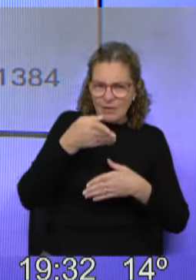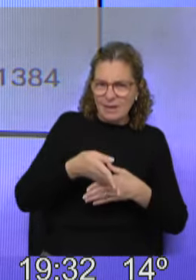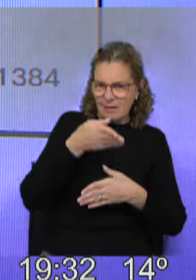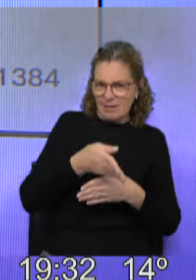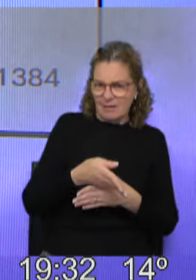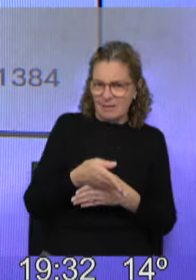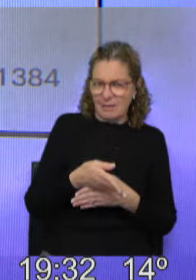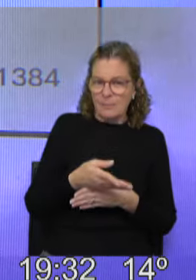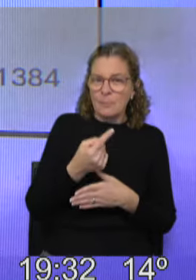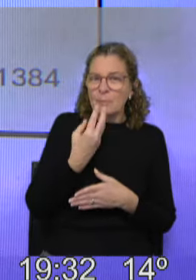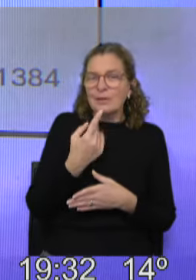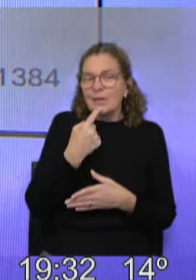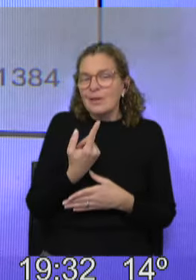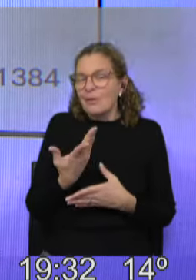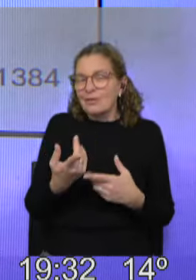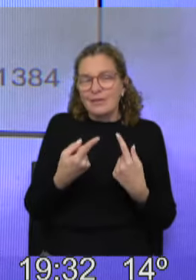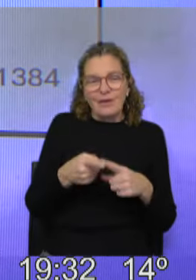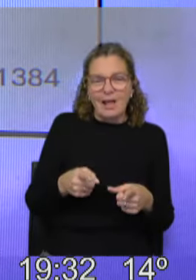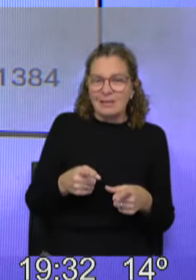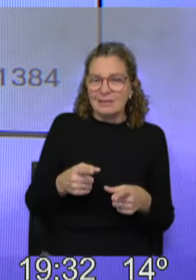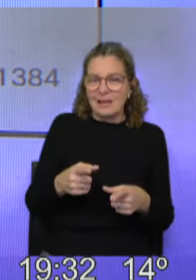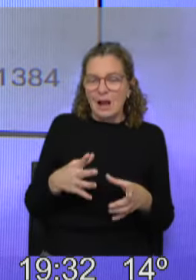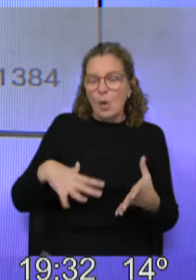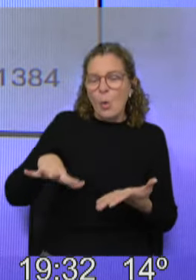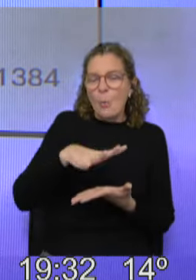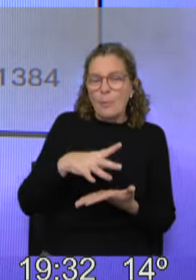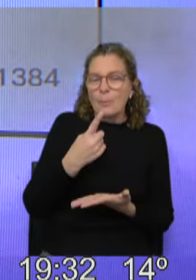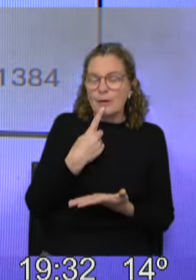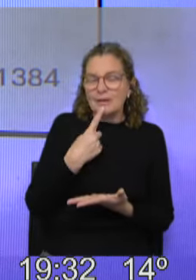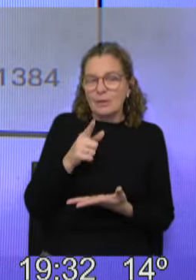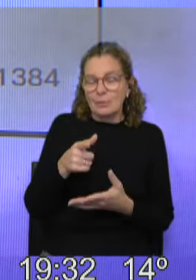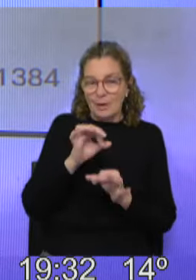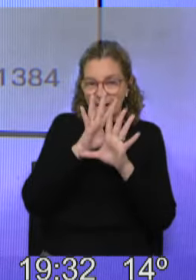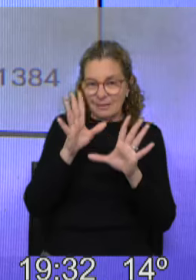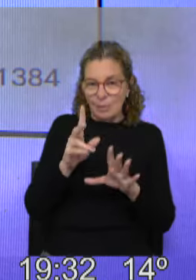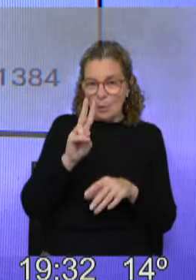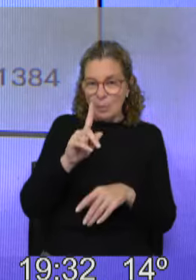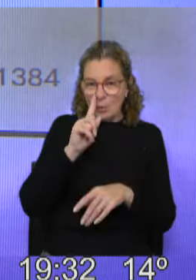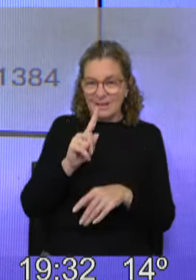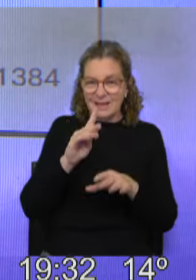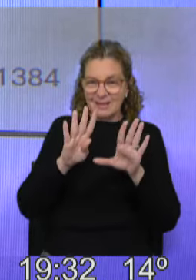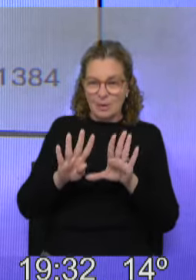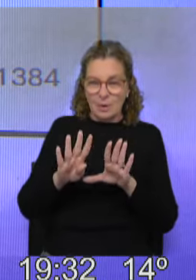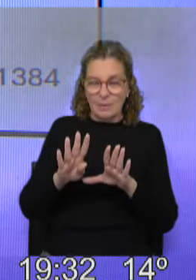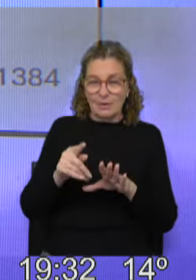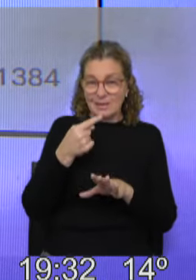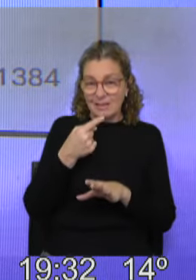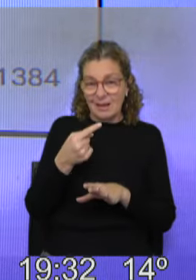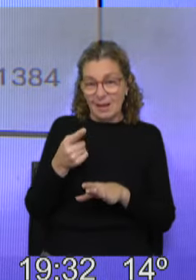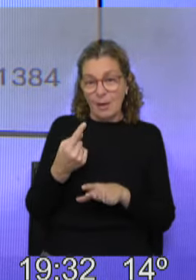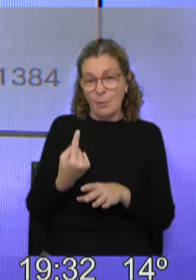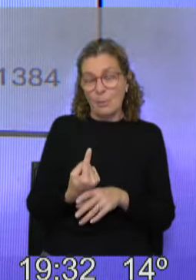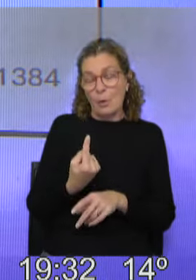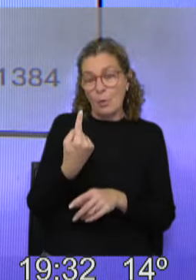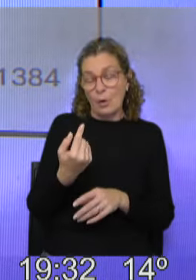por eso decía, la oferta electoral es una cosa, el momento político es otro que incide. Bueno, claramente, 2019 anticipaba que aún teniendo una